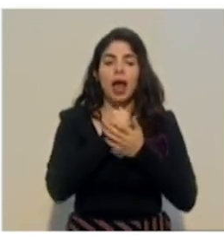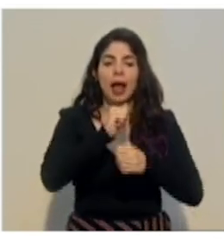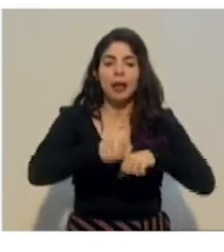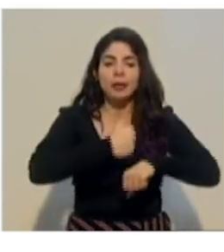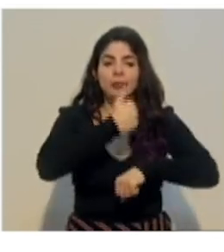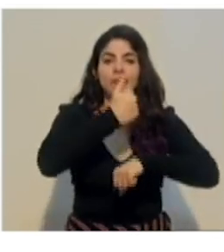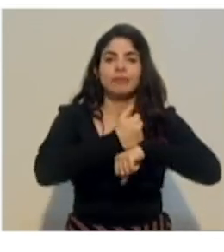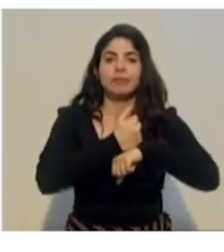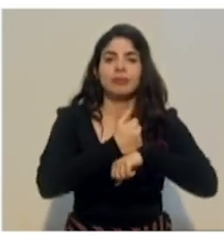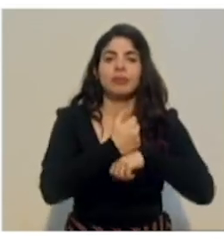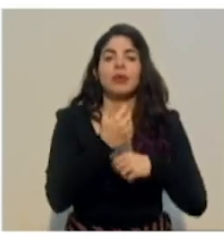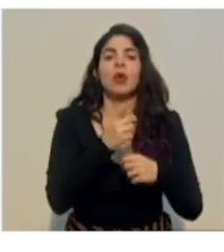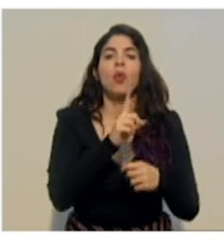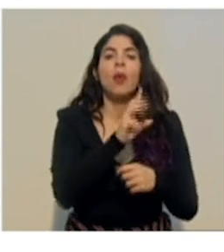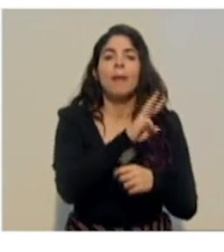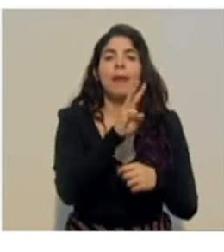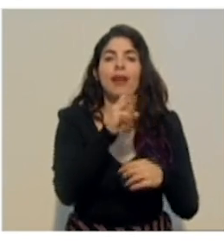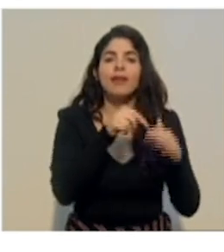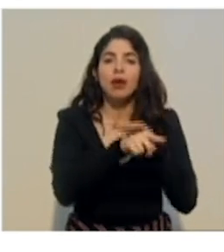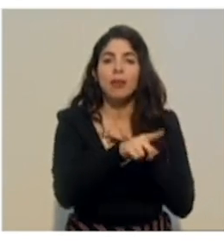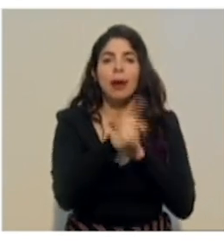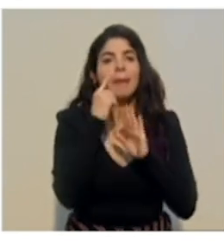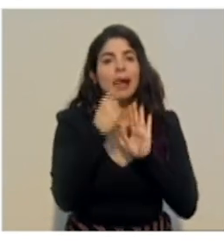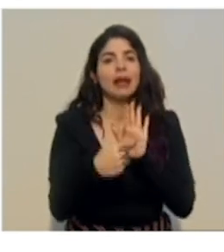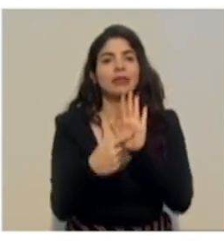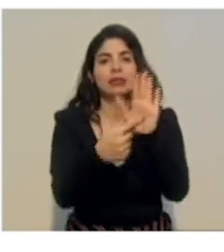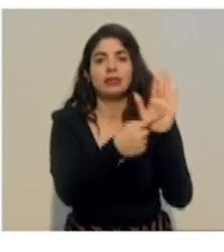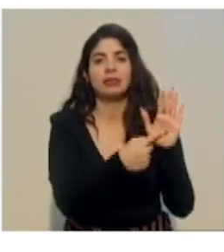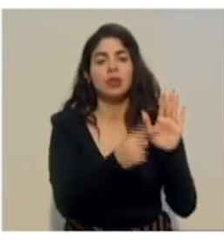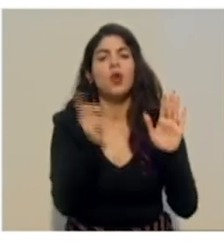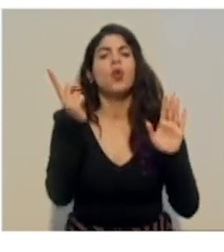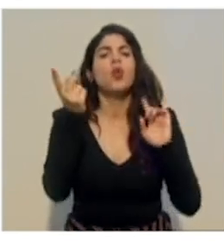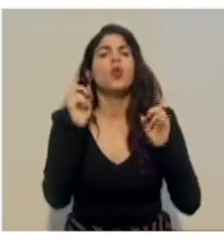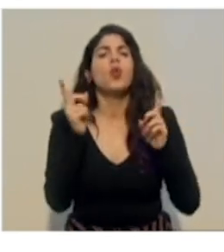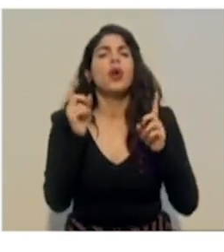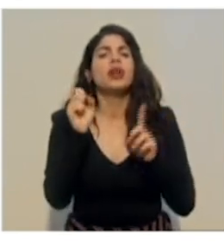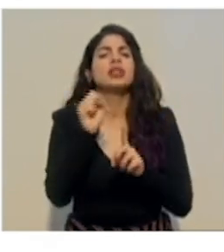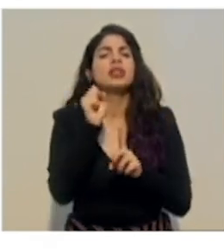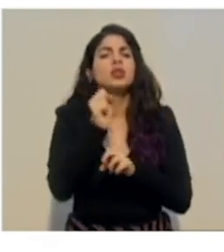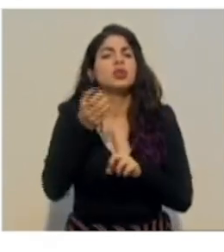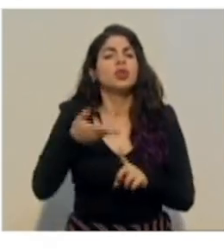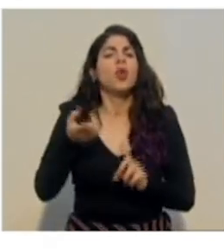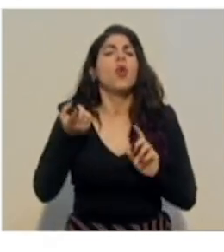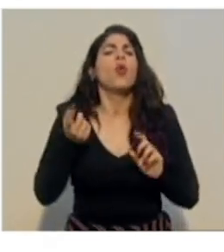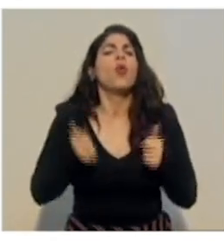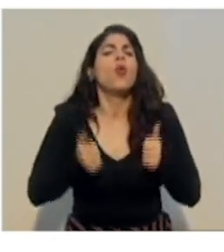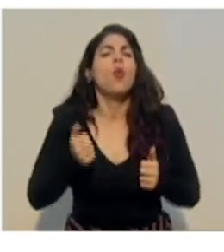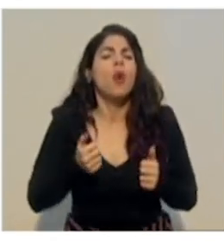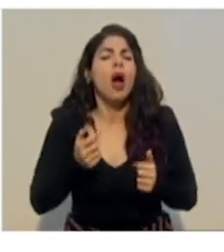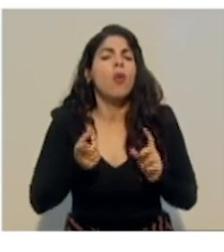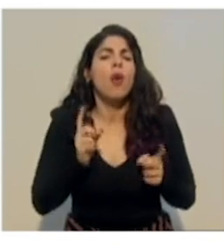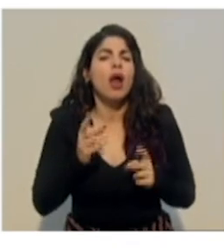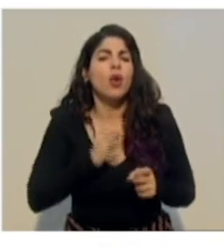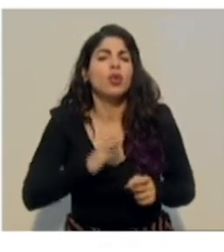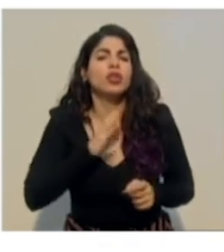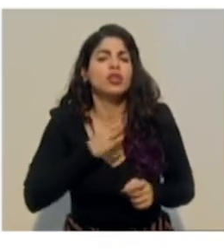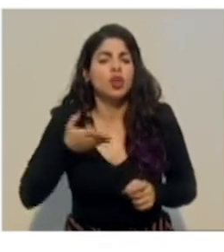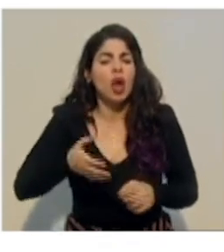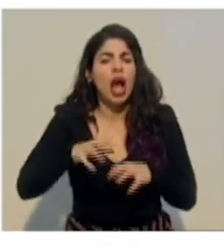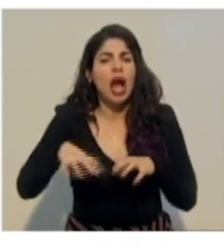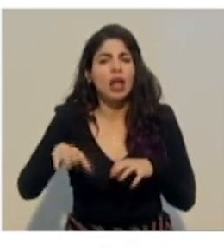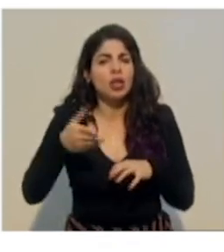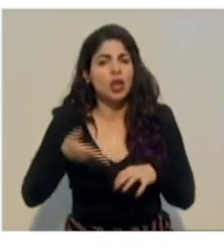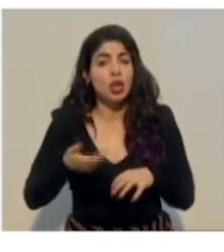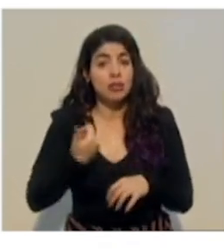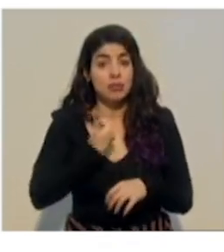plantear una evaluación inicial de cuál es la condición o situación que tenemos en el cantón. Esa autoevaluación nos